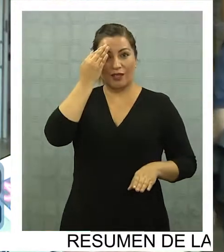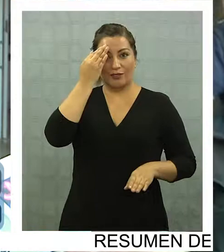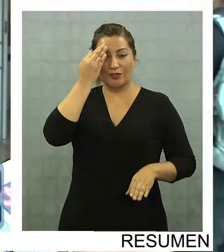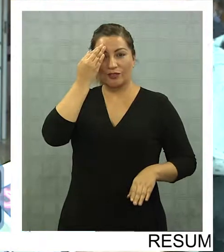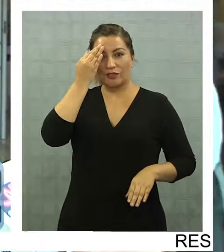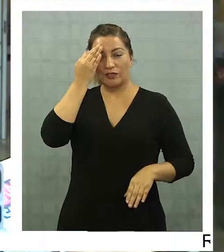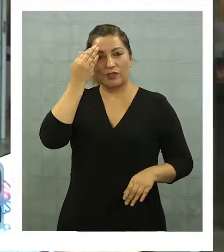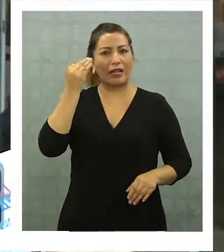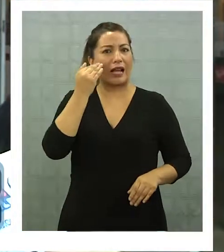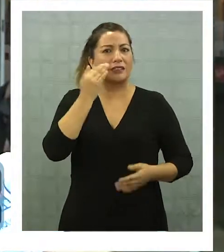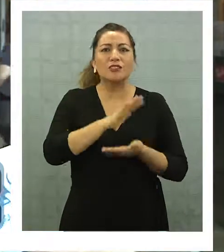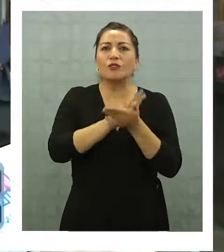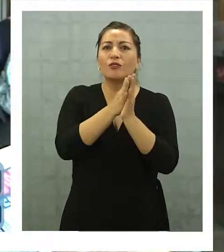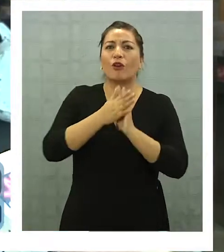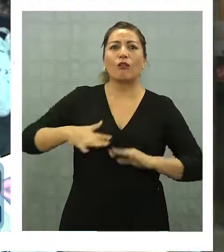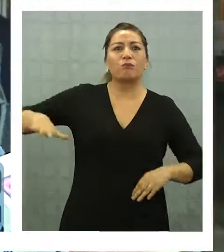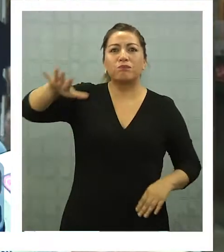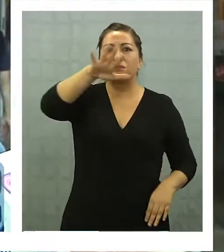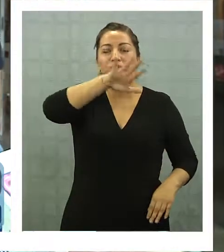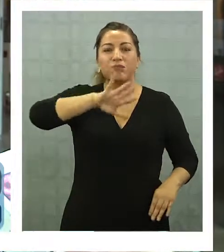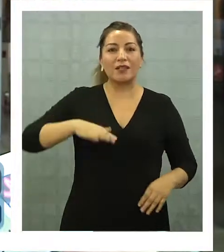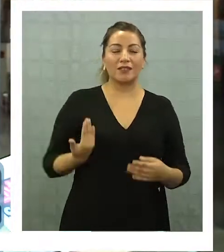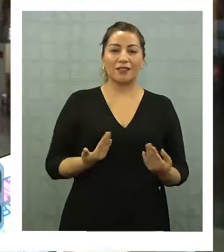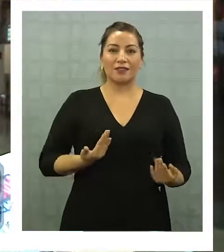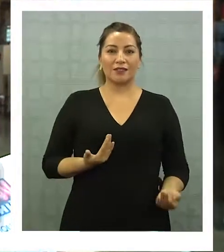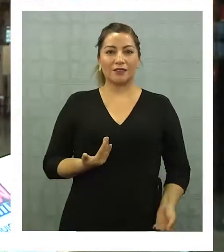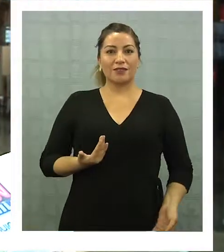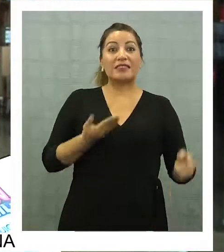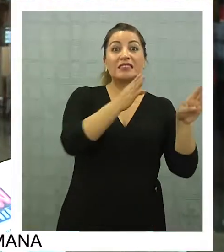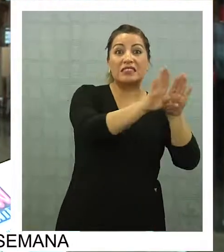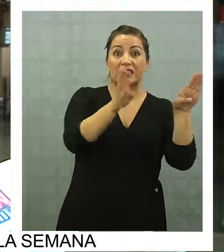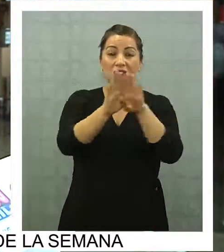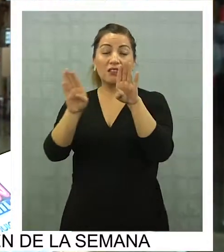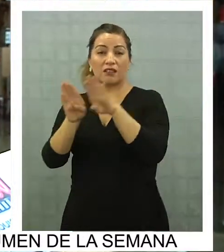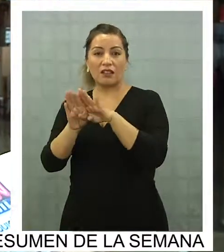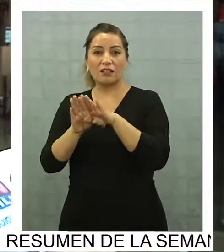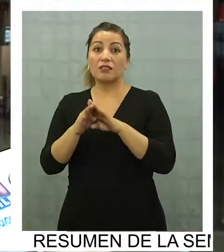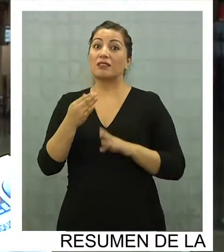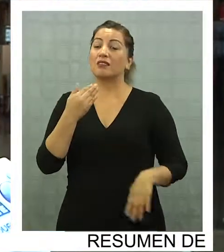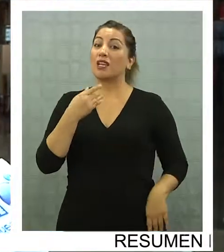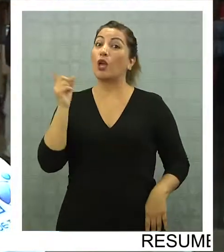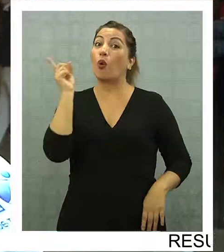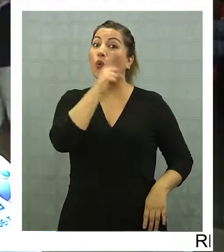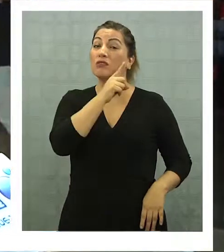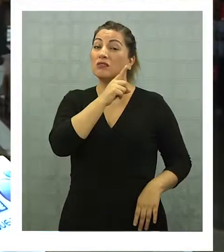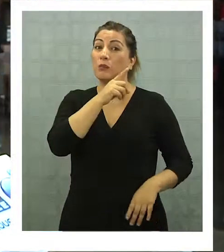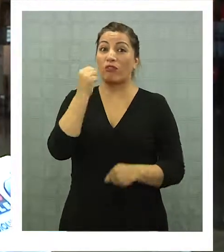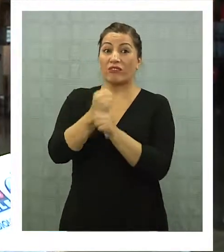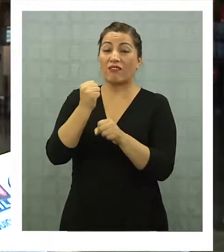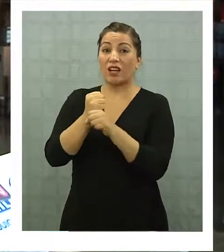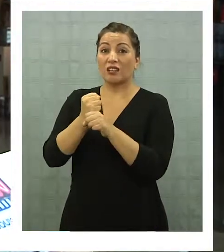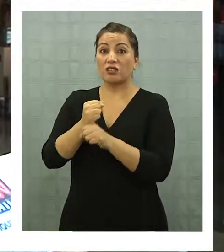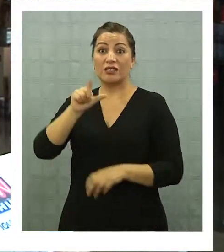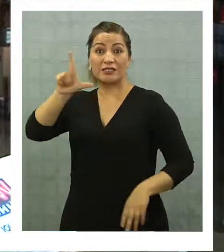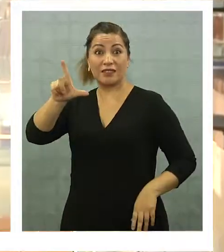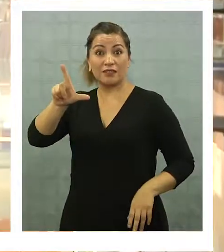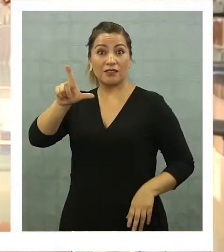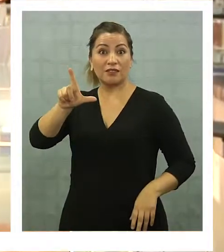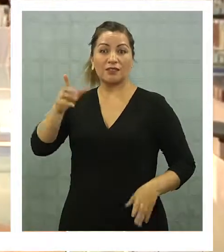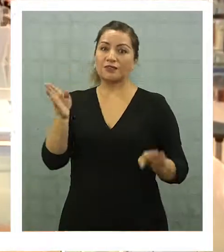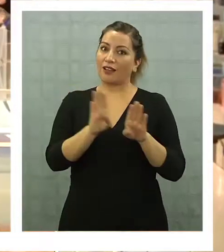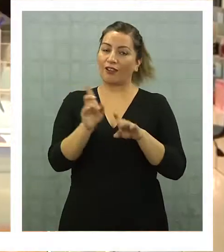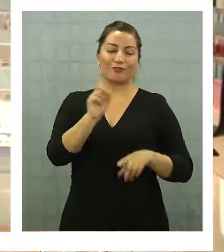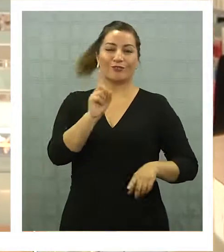que prácticamente todas las etapas van a estar cerradas, salvo lo que es la última etapa, que es la etapa 7, donde nos encontramos en este momento.